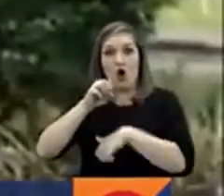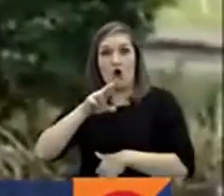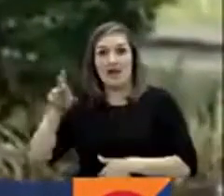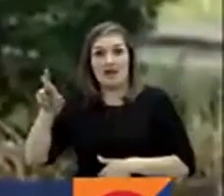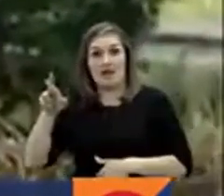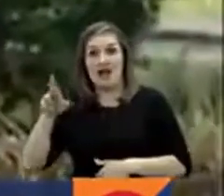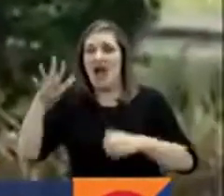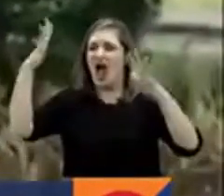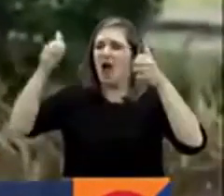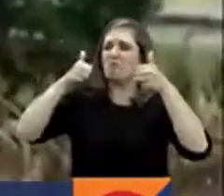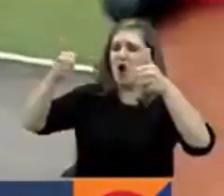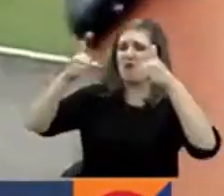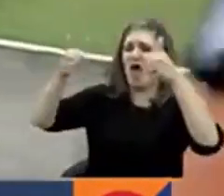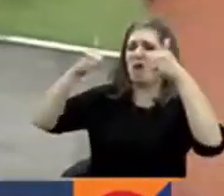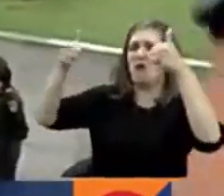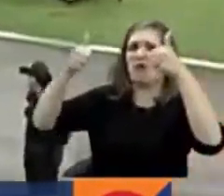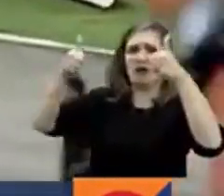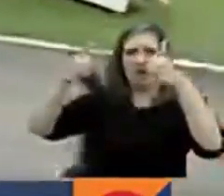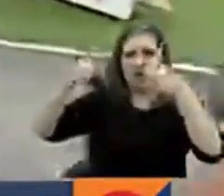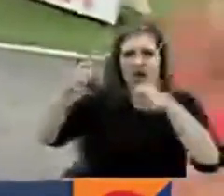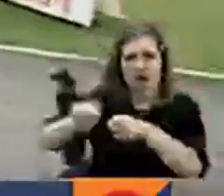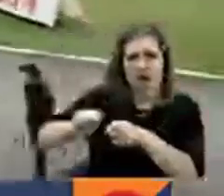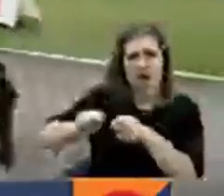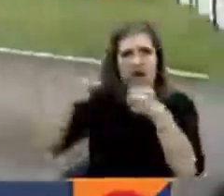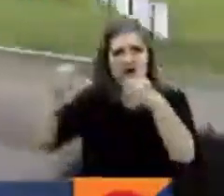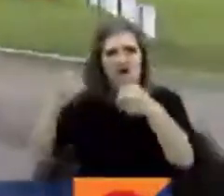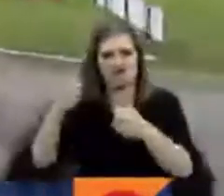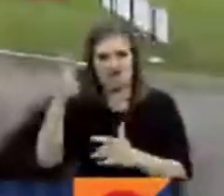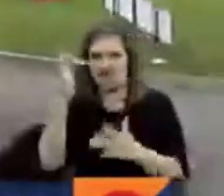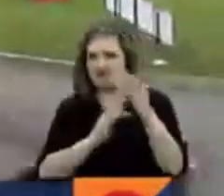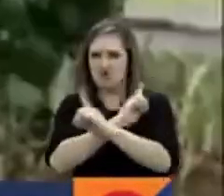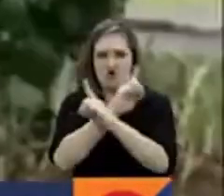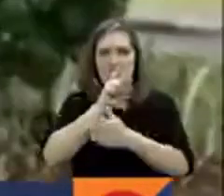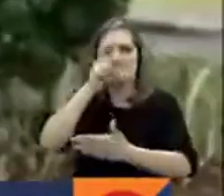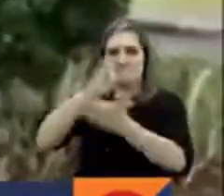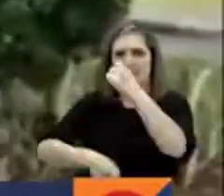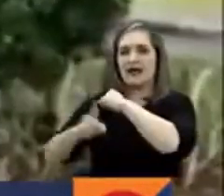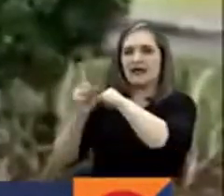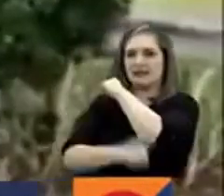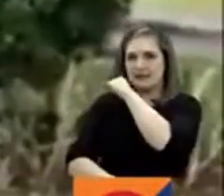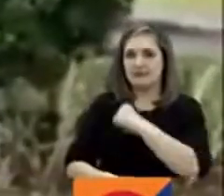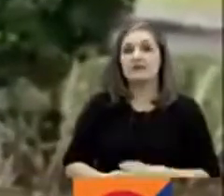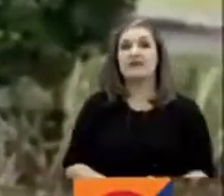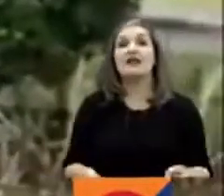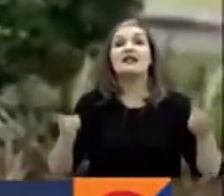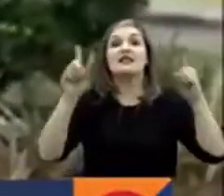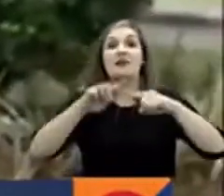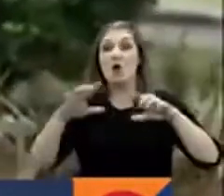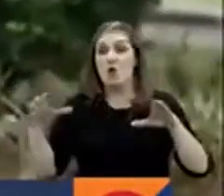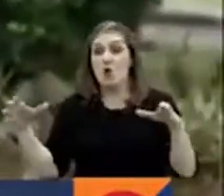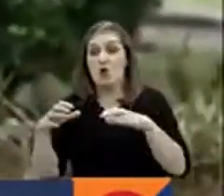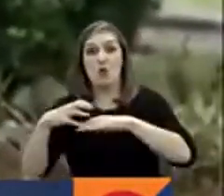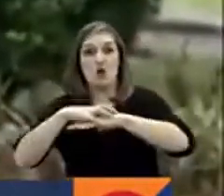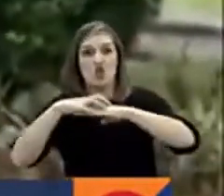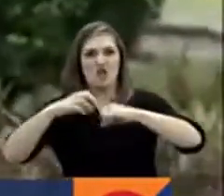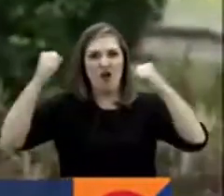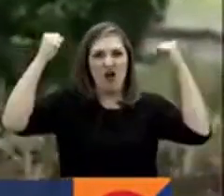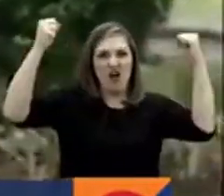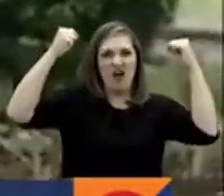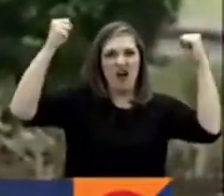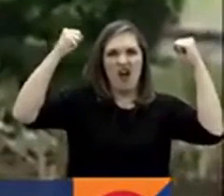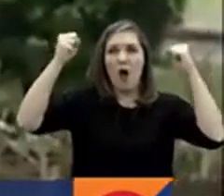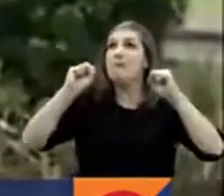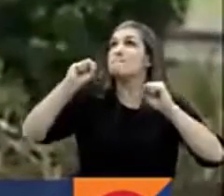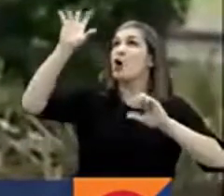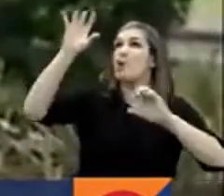por aplaudir la apología a la violencia. Pero el castigo no solo viene por ese detalle. Sanciones a la barra del Deportes Tolima por el uso de